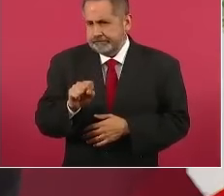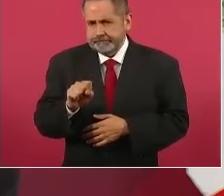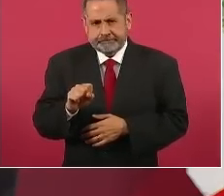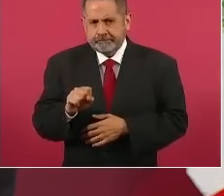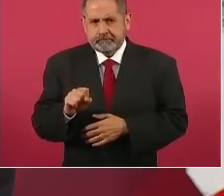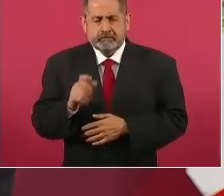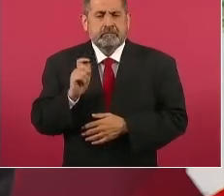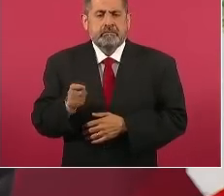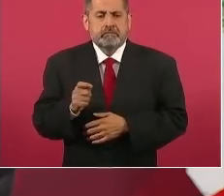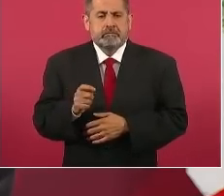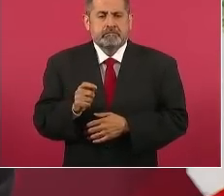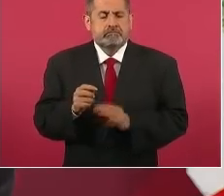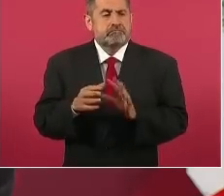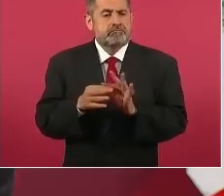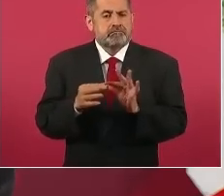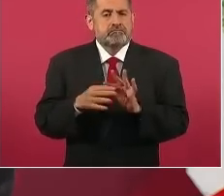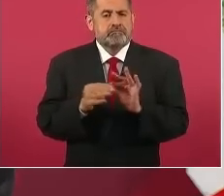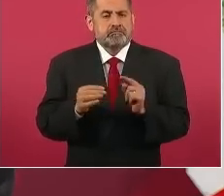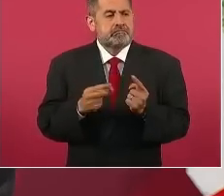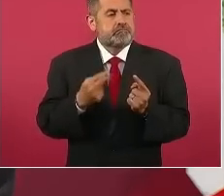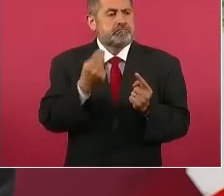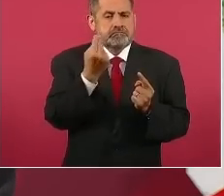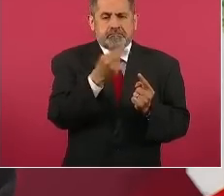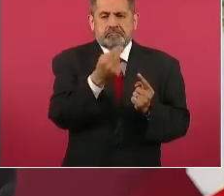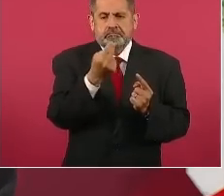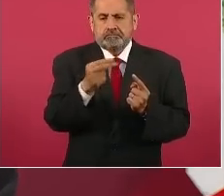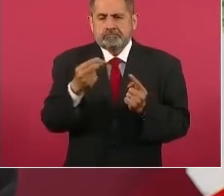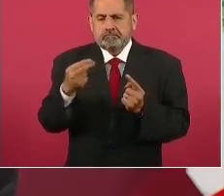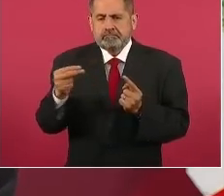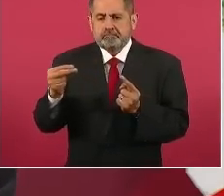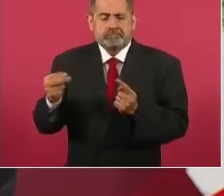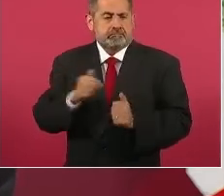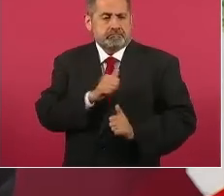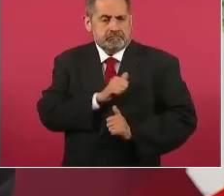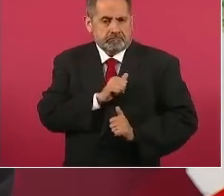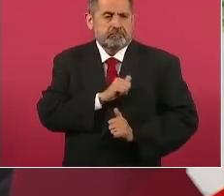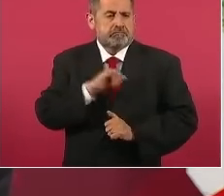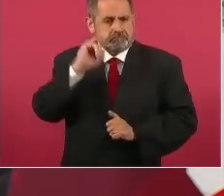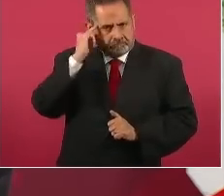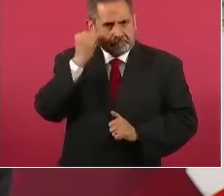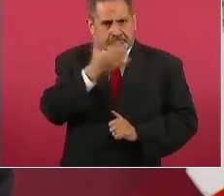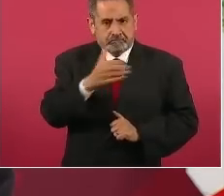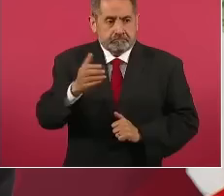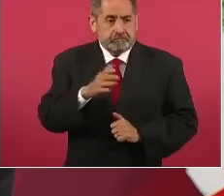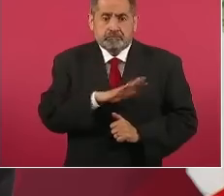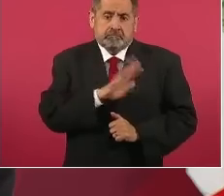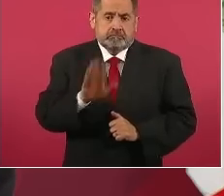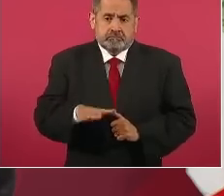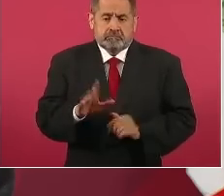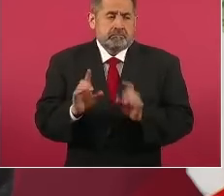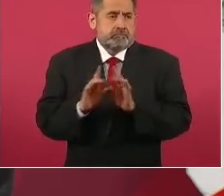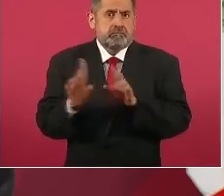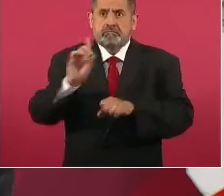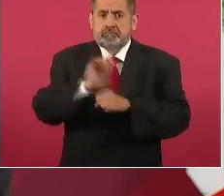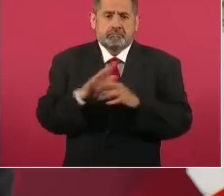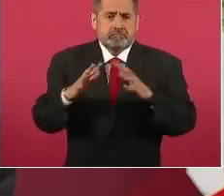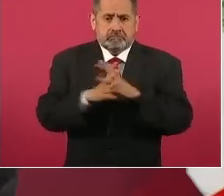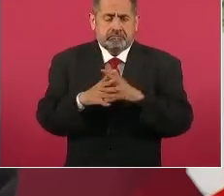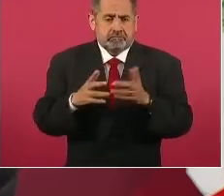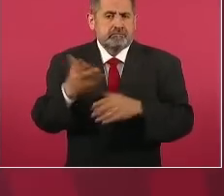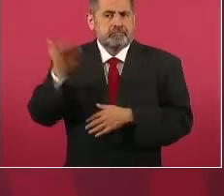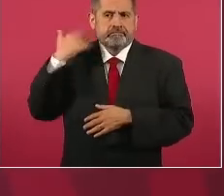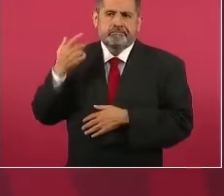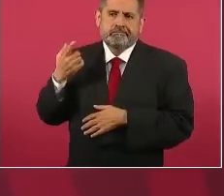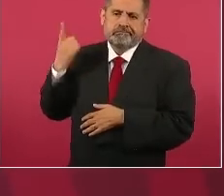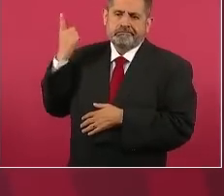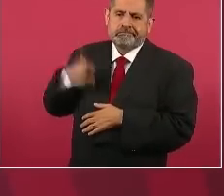y entonces ahí va el niño y en lugar de apagarle le sube más el fuego y después se queman los frijoles y llega el papá y